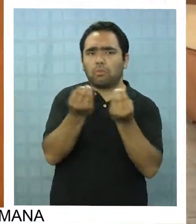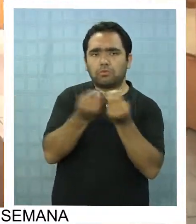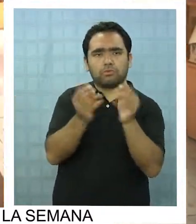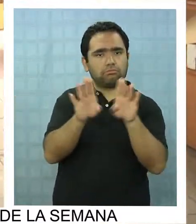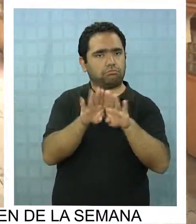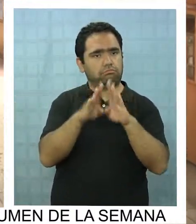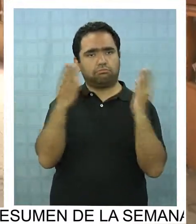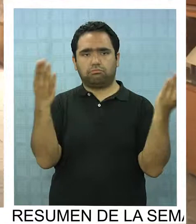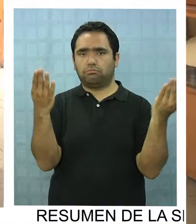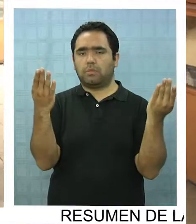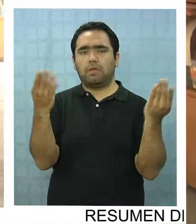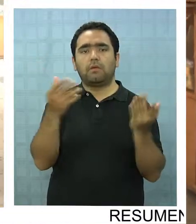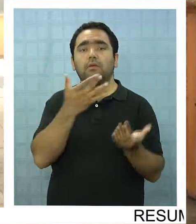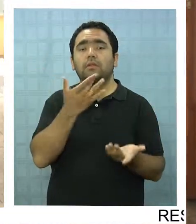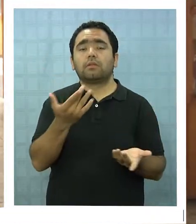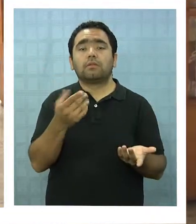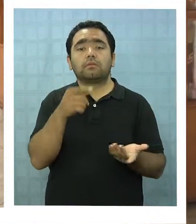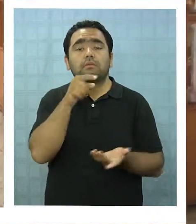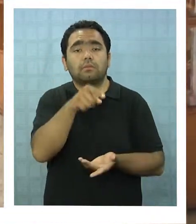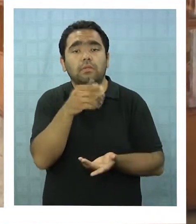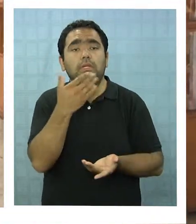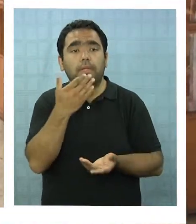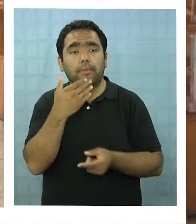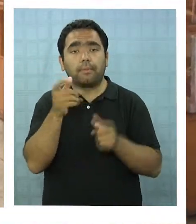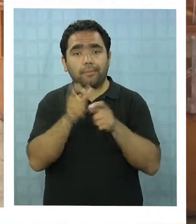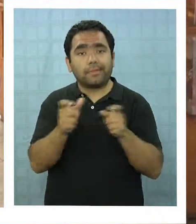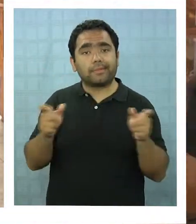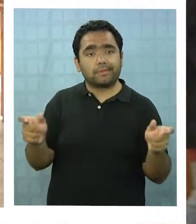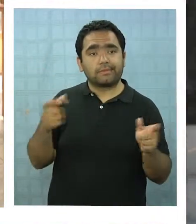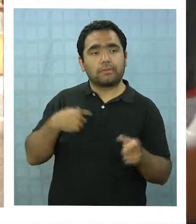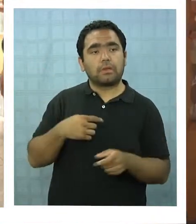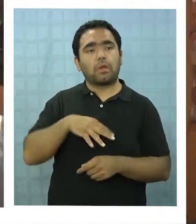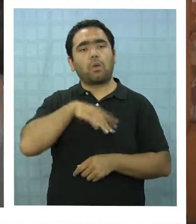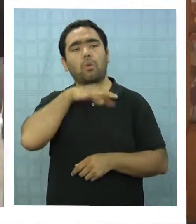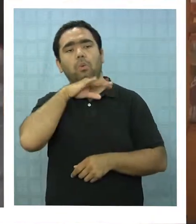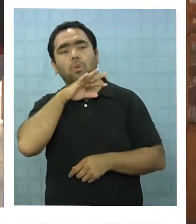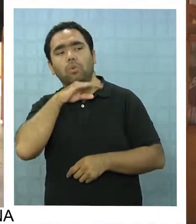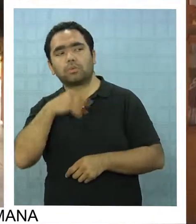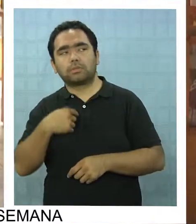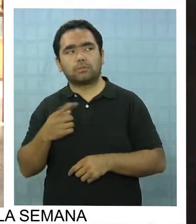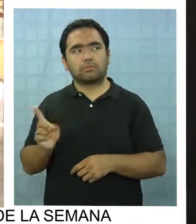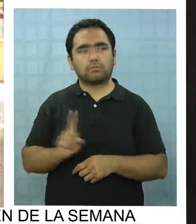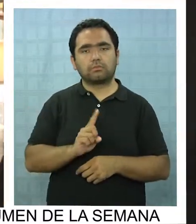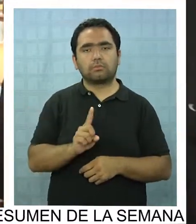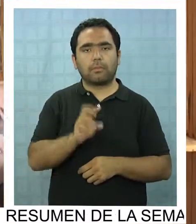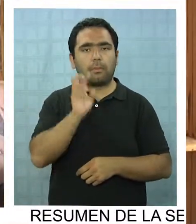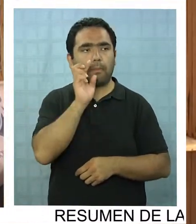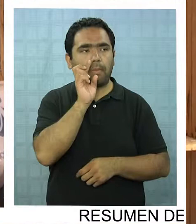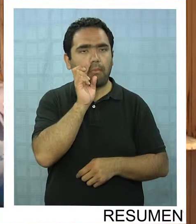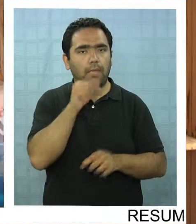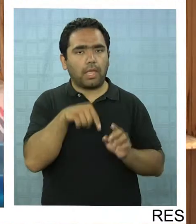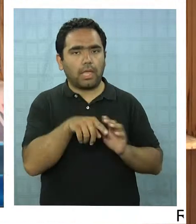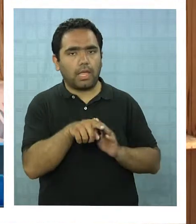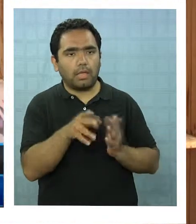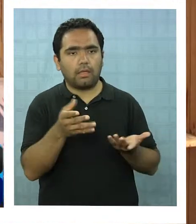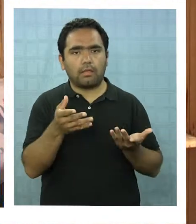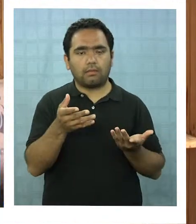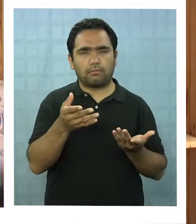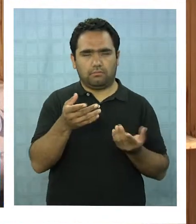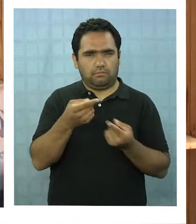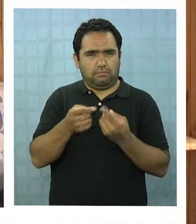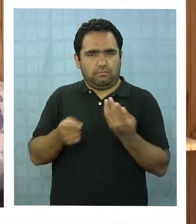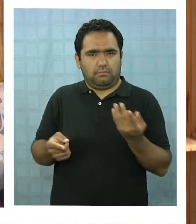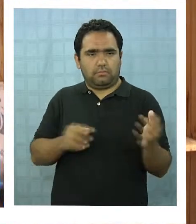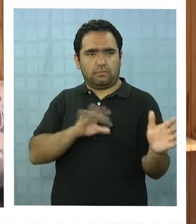no abren sus puestos, lo que además genera que personas usen el lugar como baño. Cada uno hizo su propio local, de